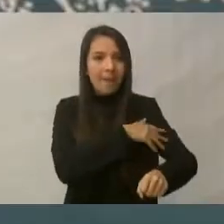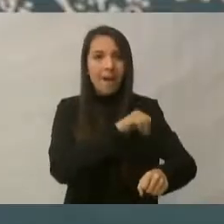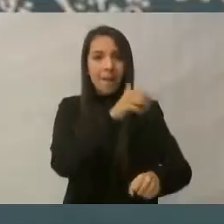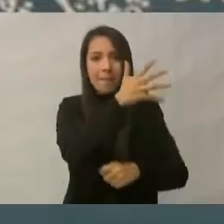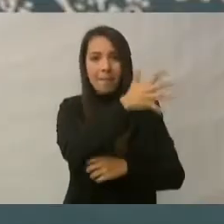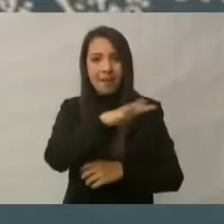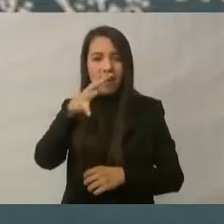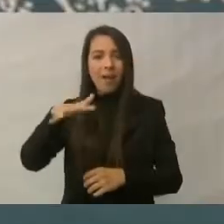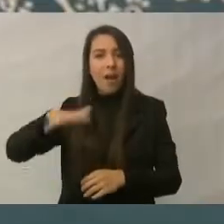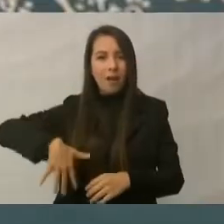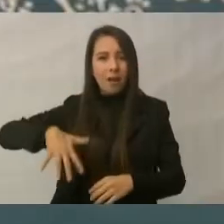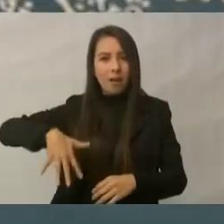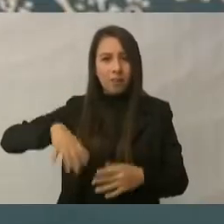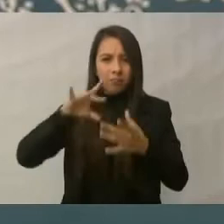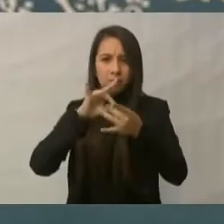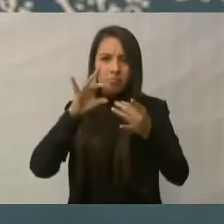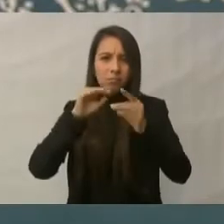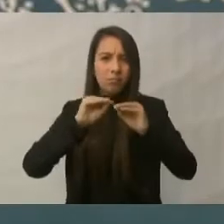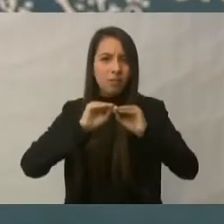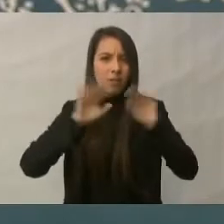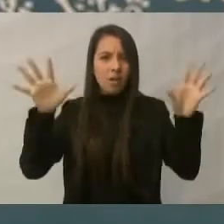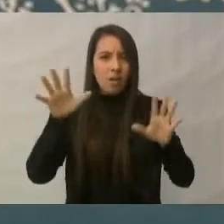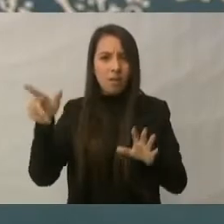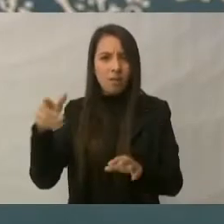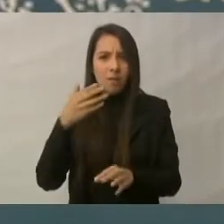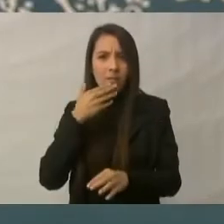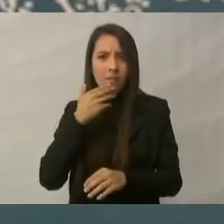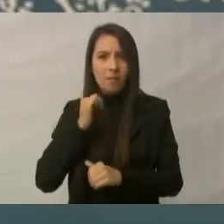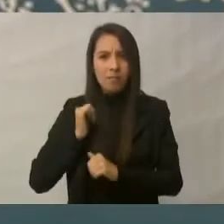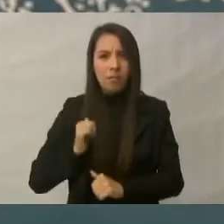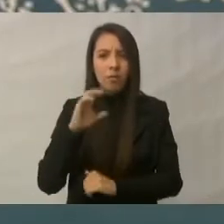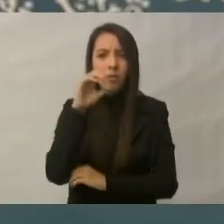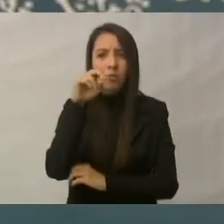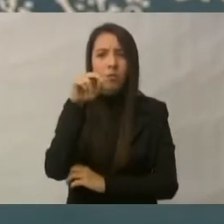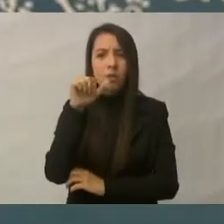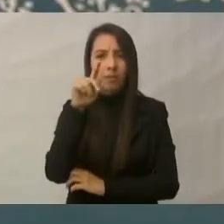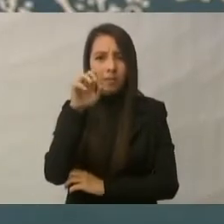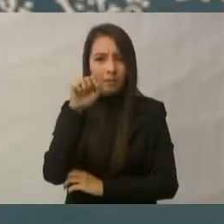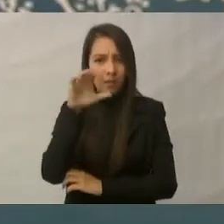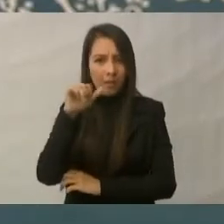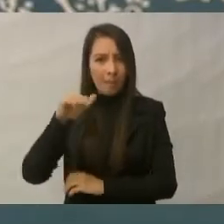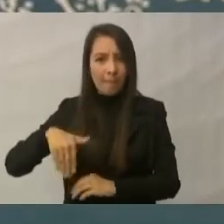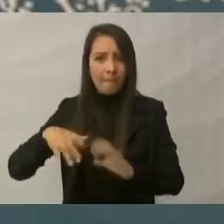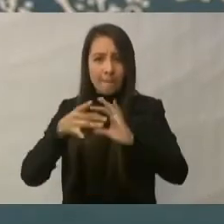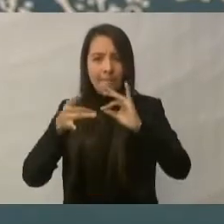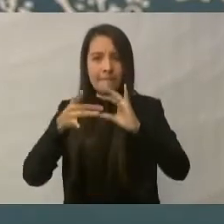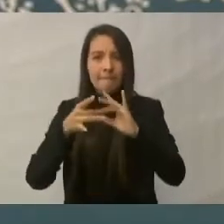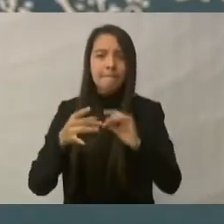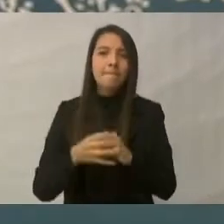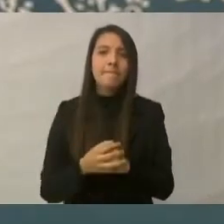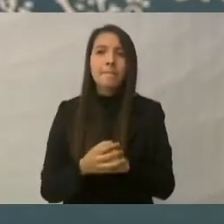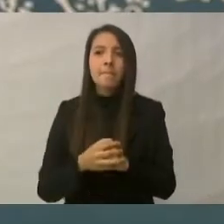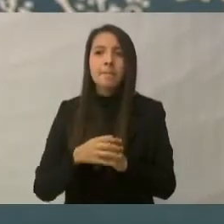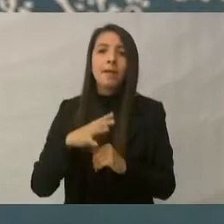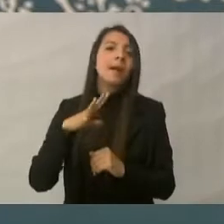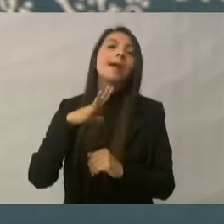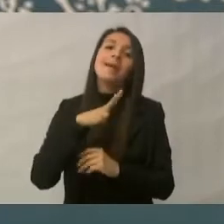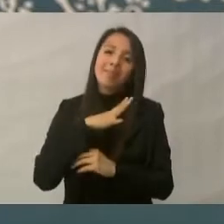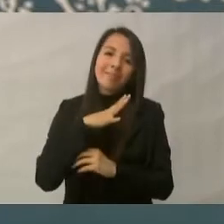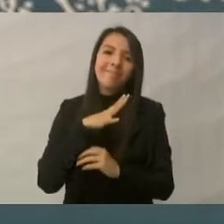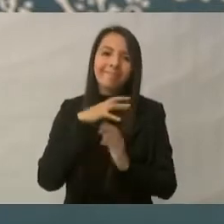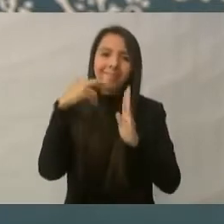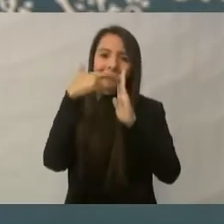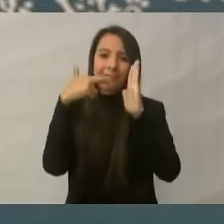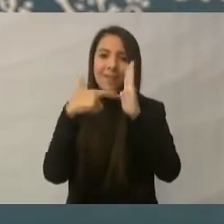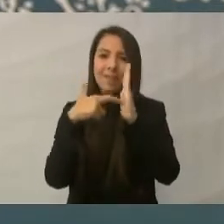como lo explicó muy bien el comisionado de Conapesca, porque hay cuestiones internacionales que hay que